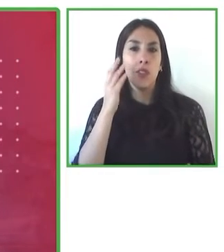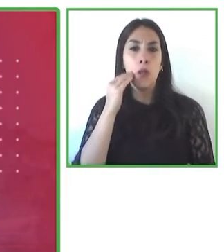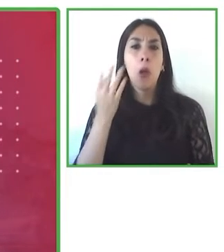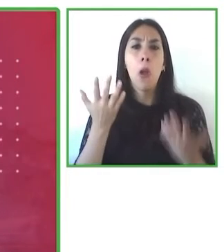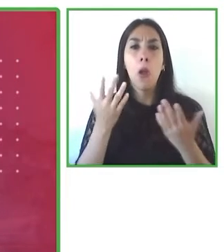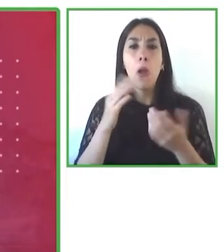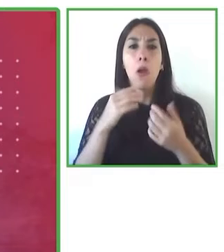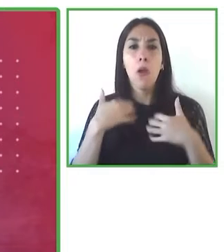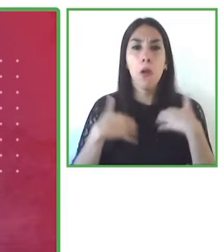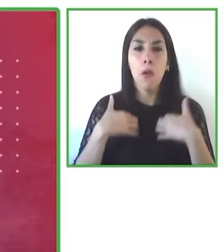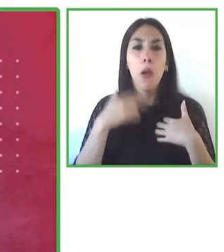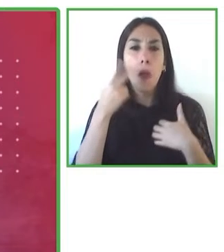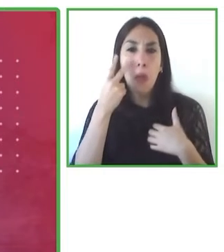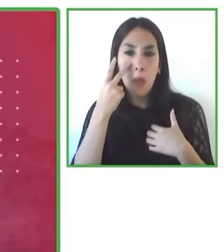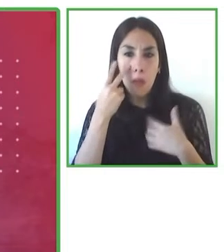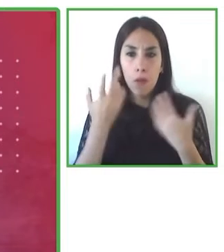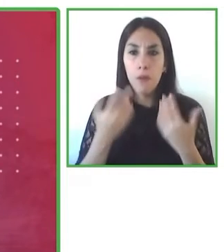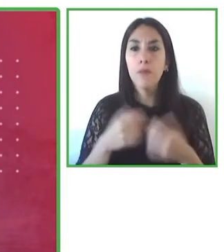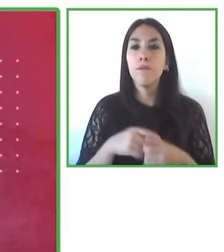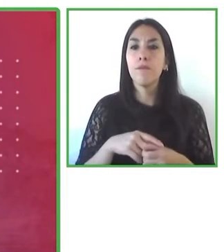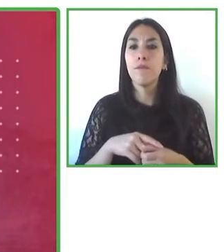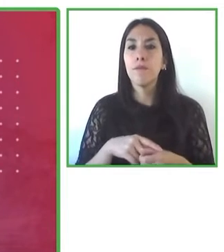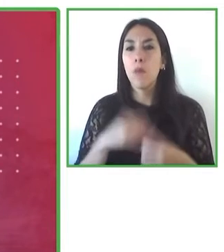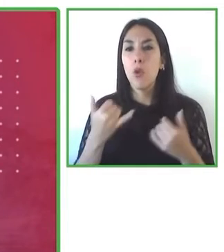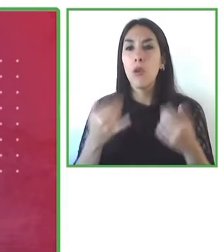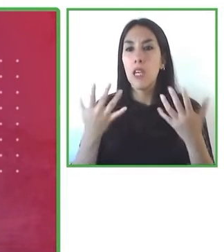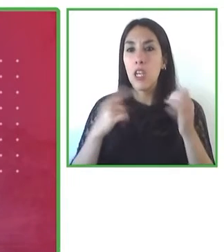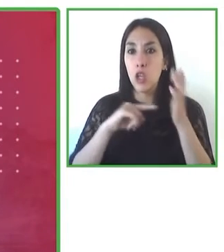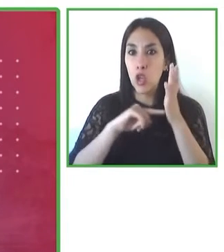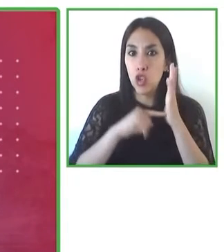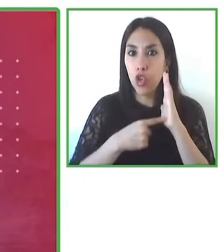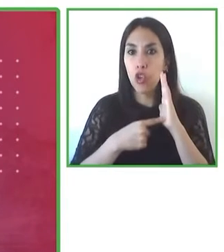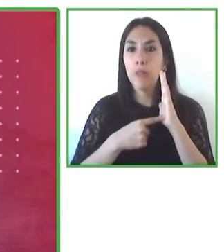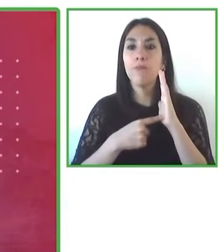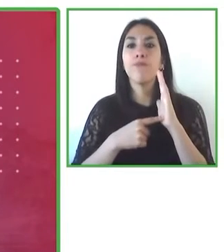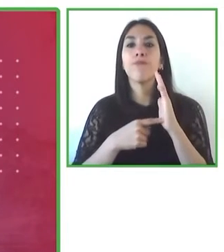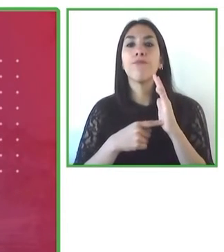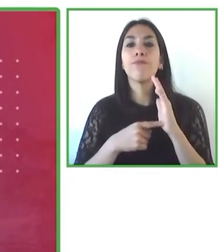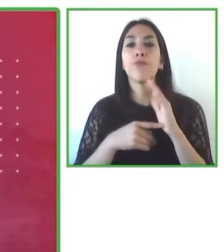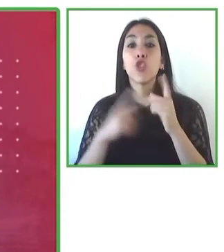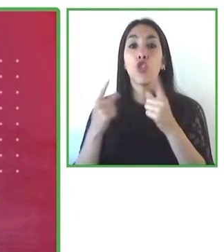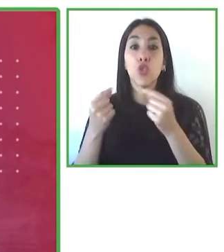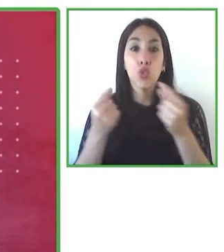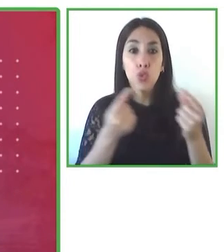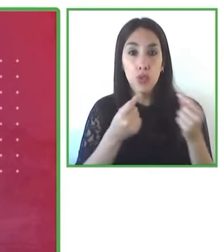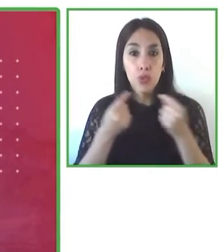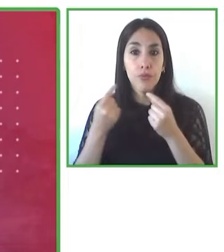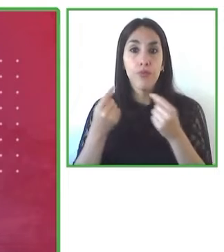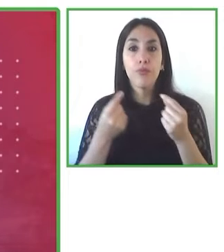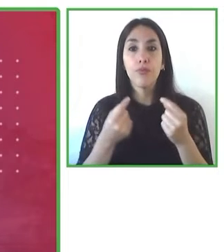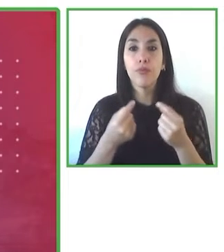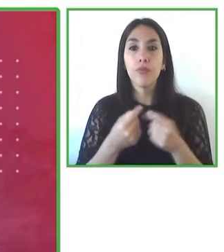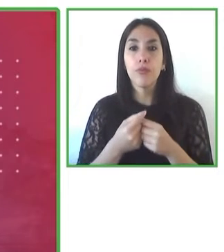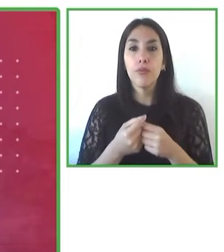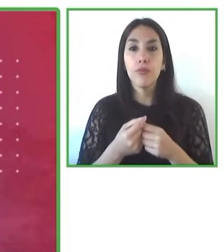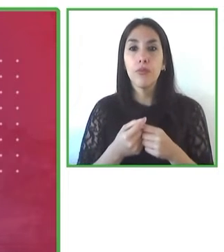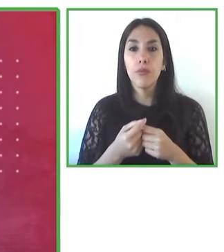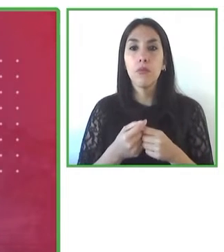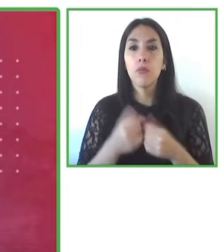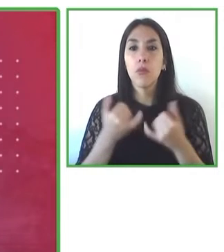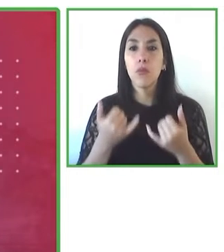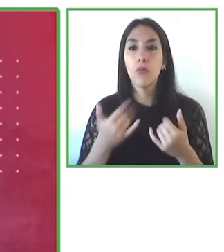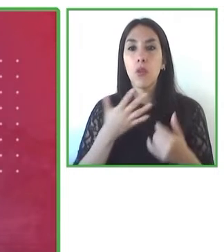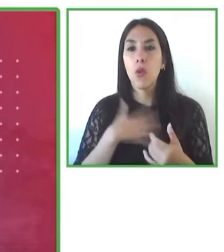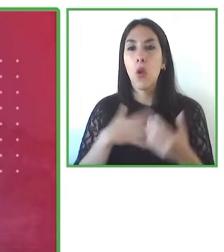herramienta que permite solucionar problemas cotidianos y de esta manera garantizar derechos para muchas personas con